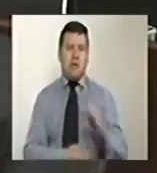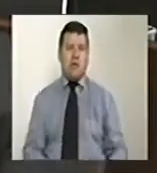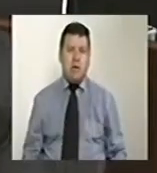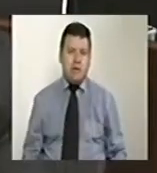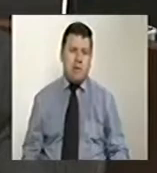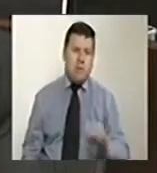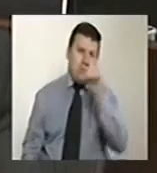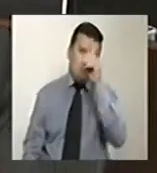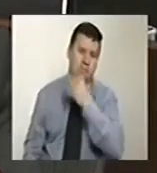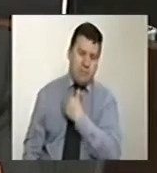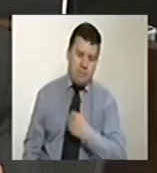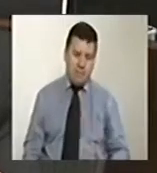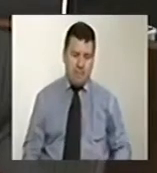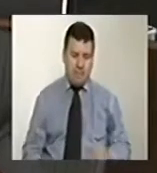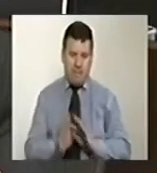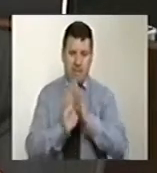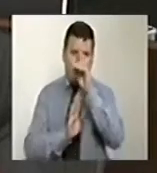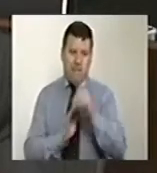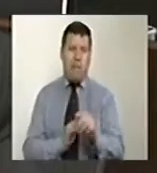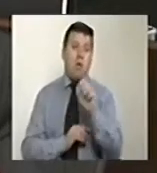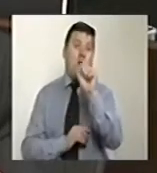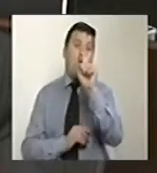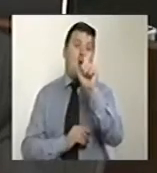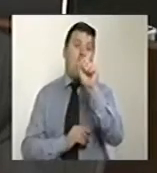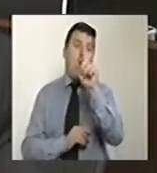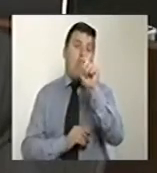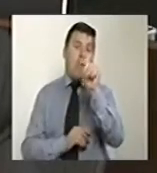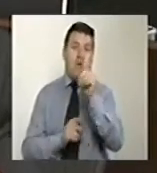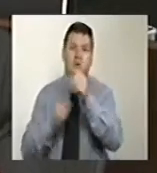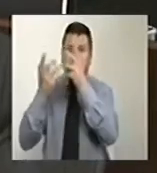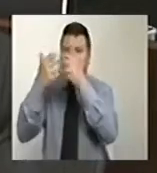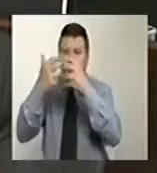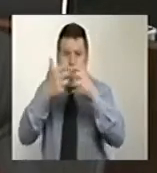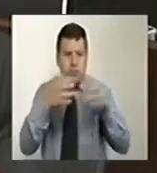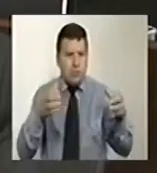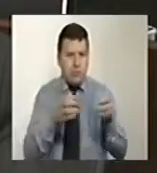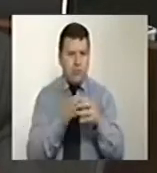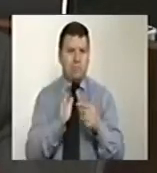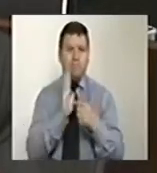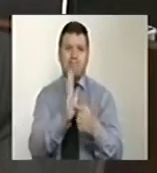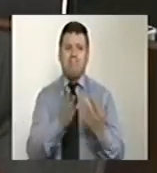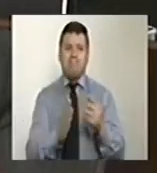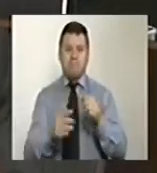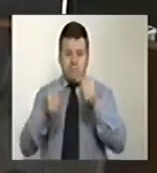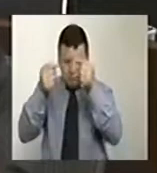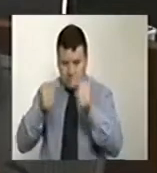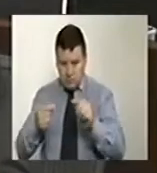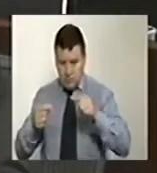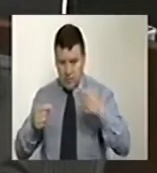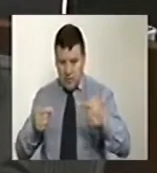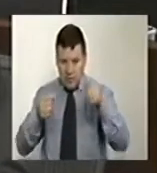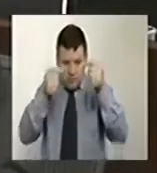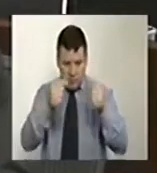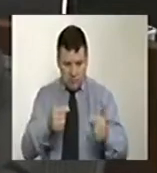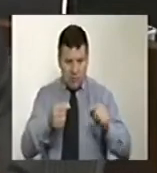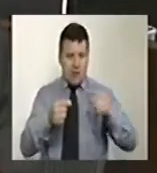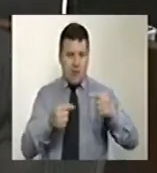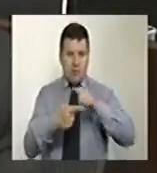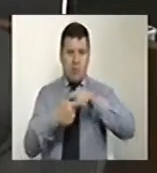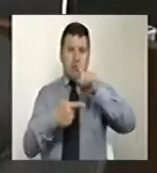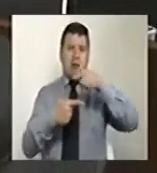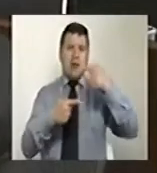Señor Presidente, 11 sectores de la producción muestran efectos negativos en su crecimiento,